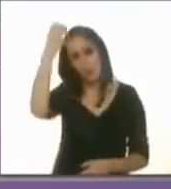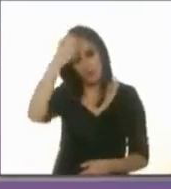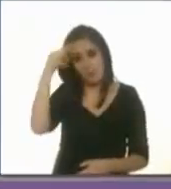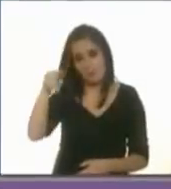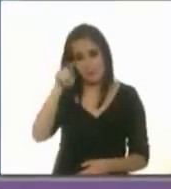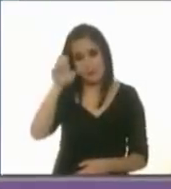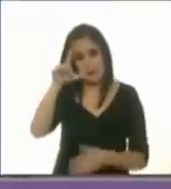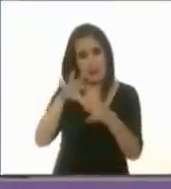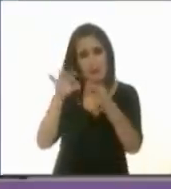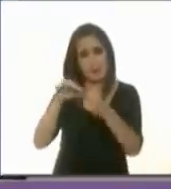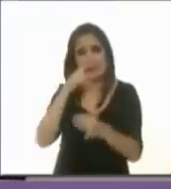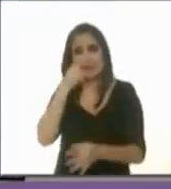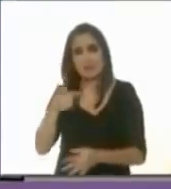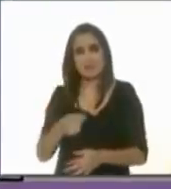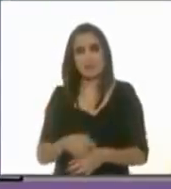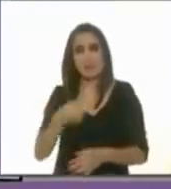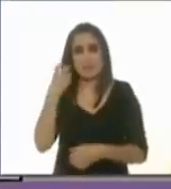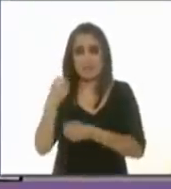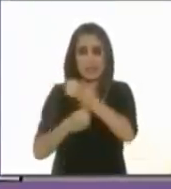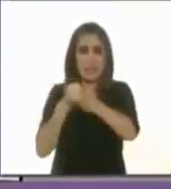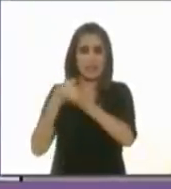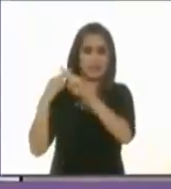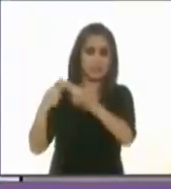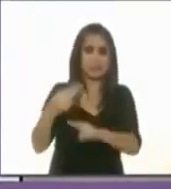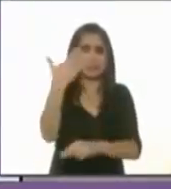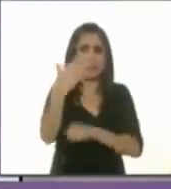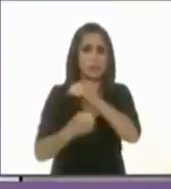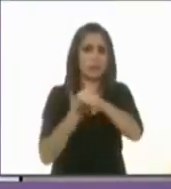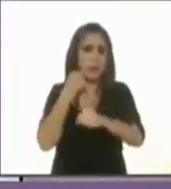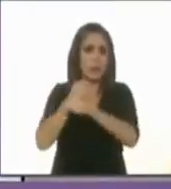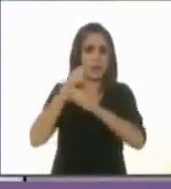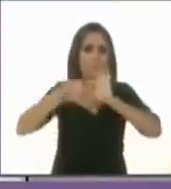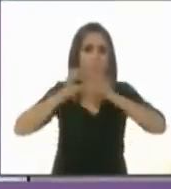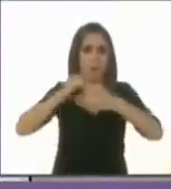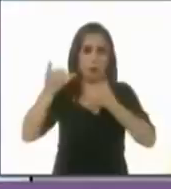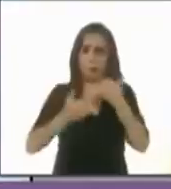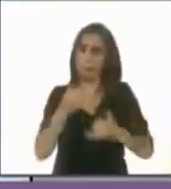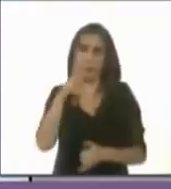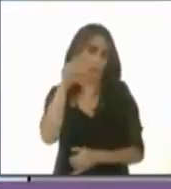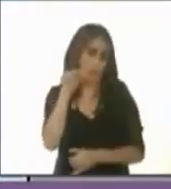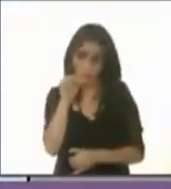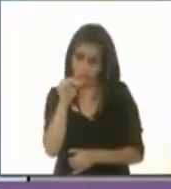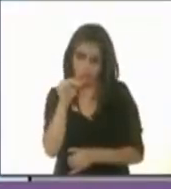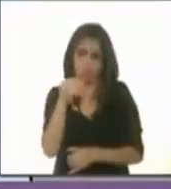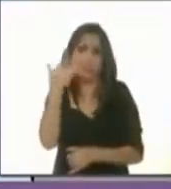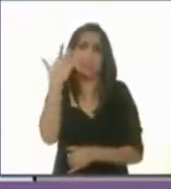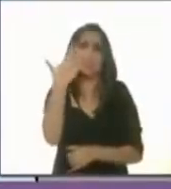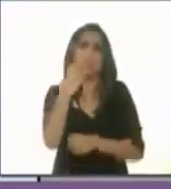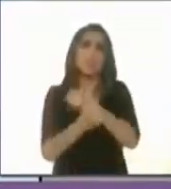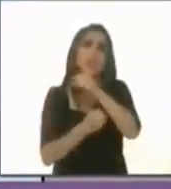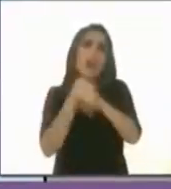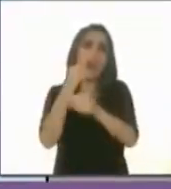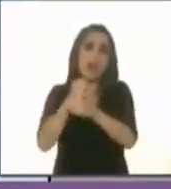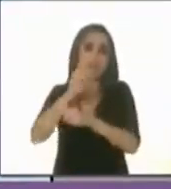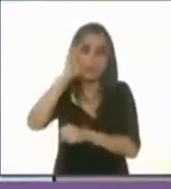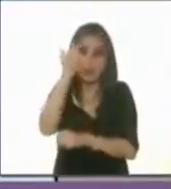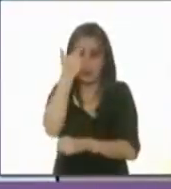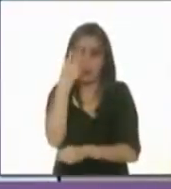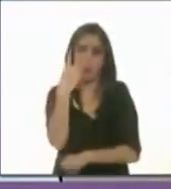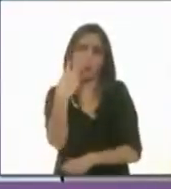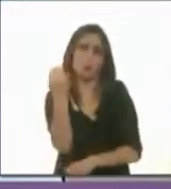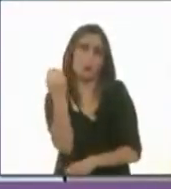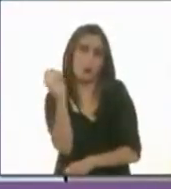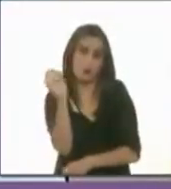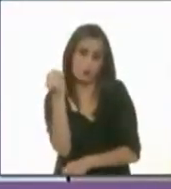que el año se van a cumplir 50 años de las Olimpiadas. No, se cumplen 50 años de la masacre del 2 de octubre